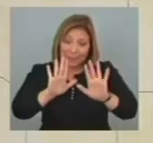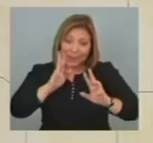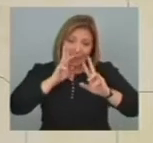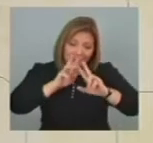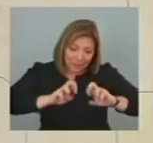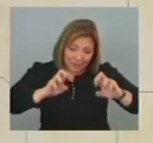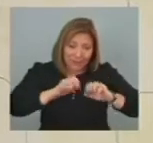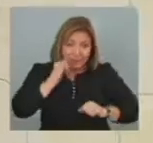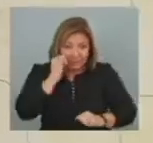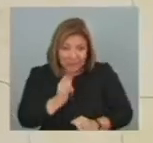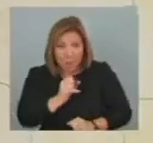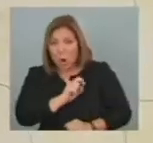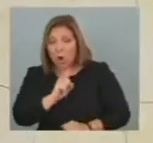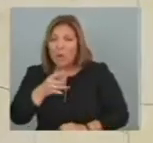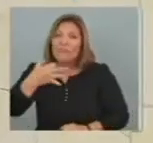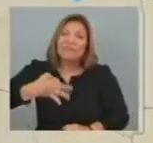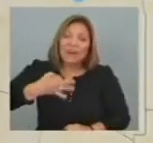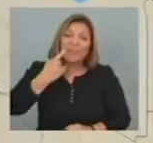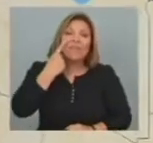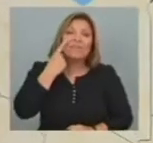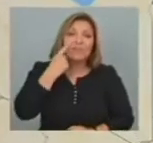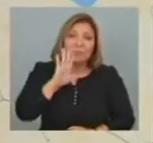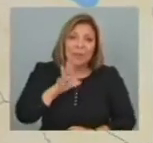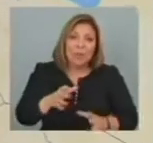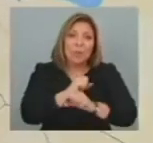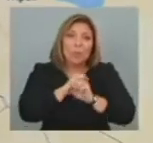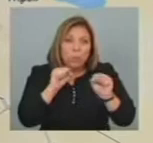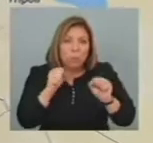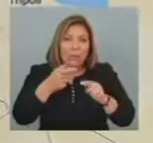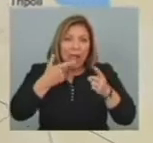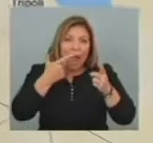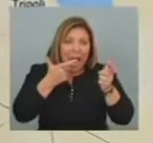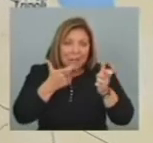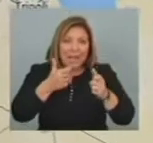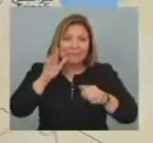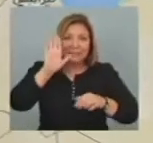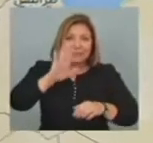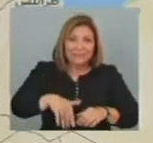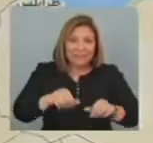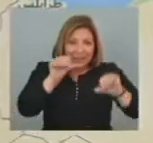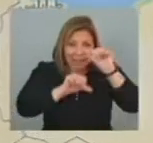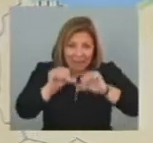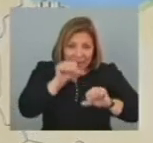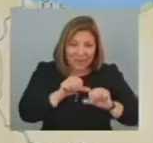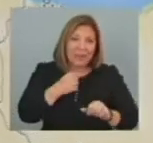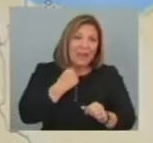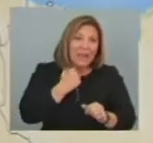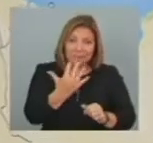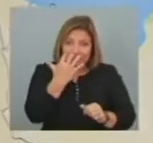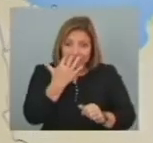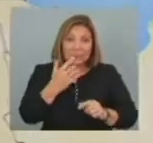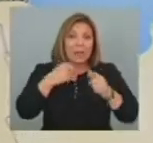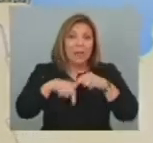presunto ataque con armas químicas en Siria Culminen su tarea El Consejo de Seguridad de Naciones Unidas hasta ahora